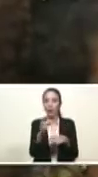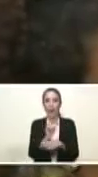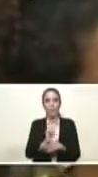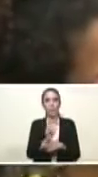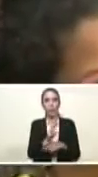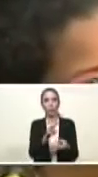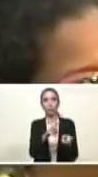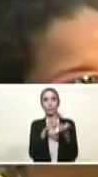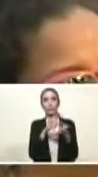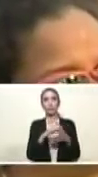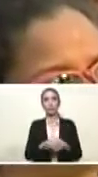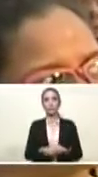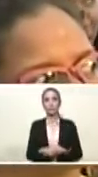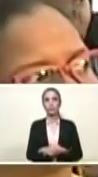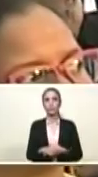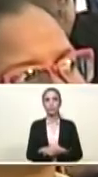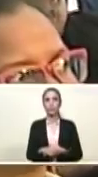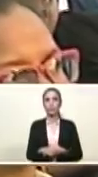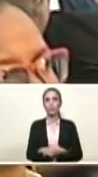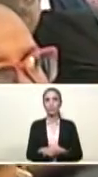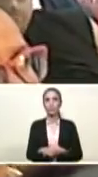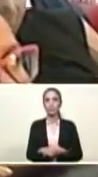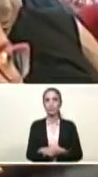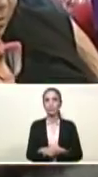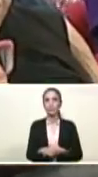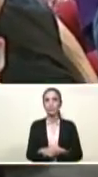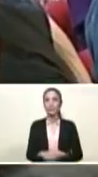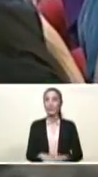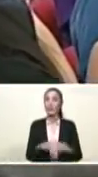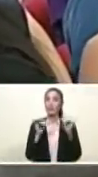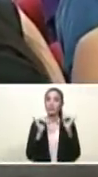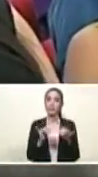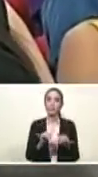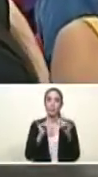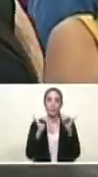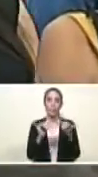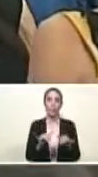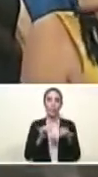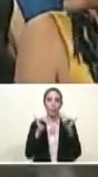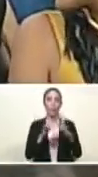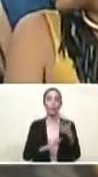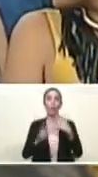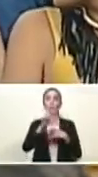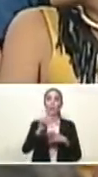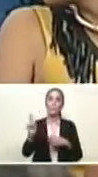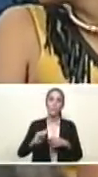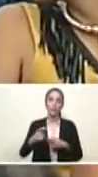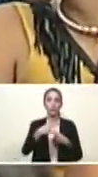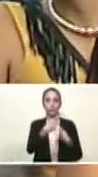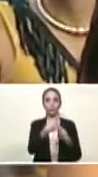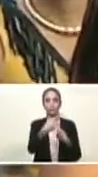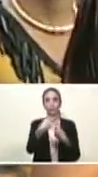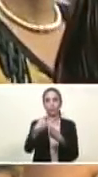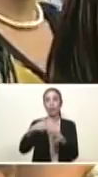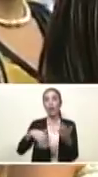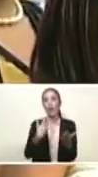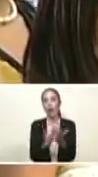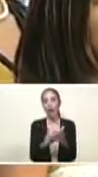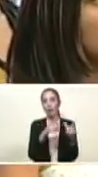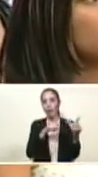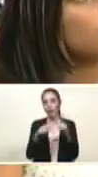presidente, así va a ser durante estos tres meses hasta que,